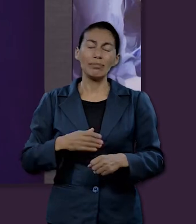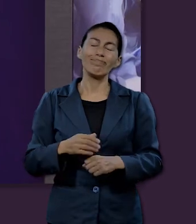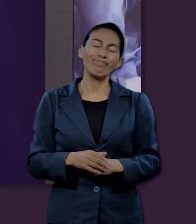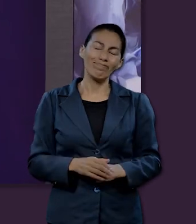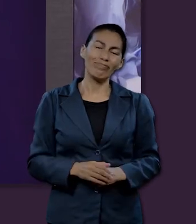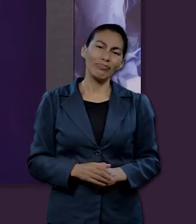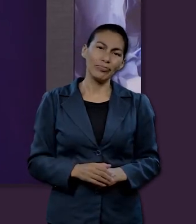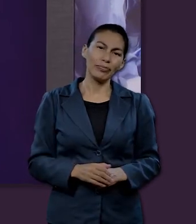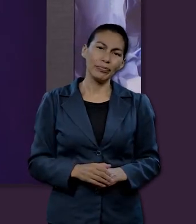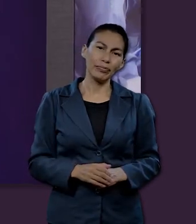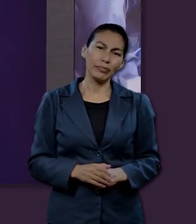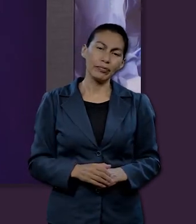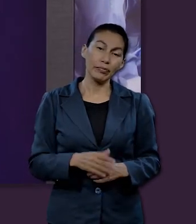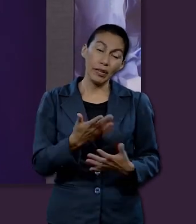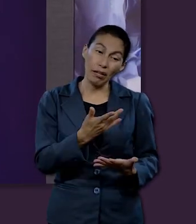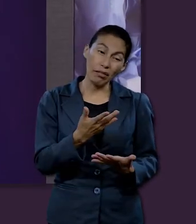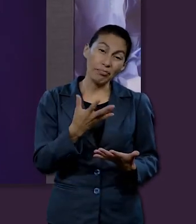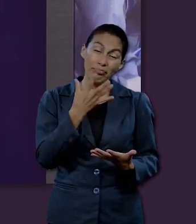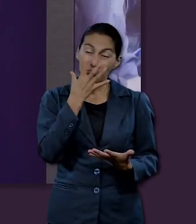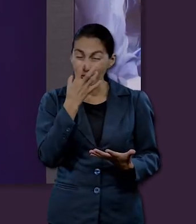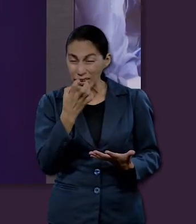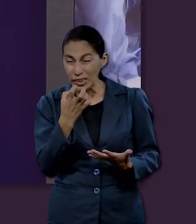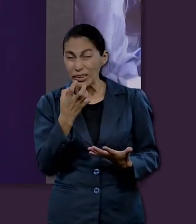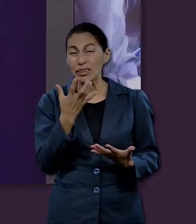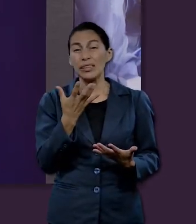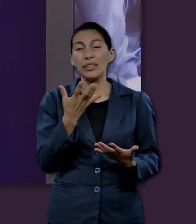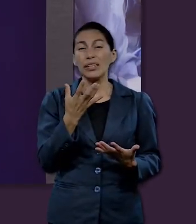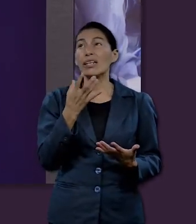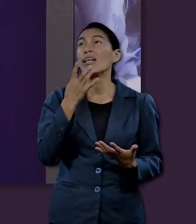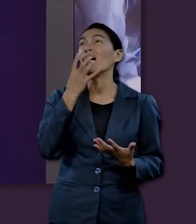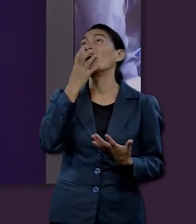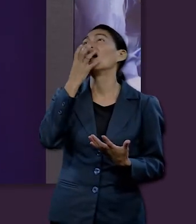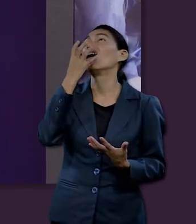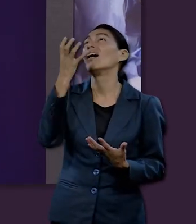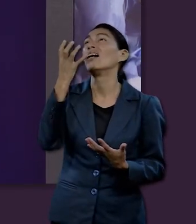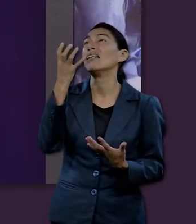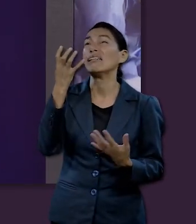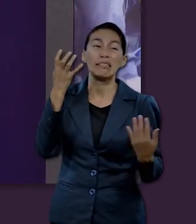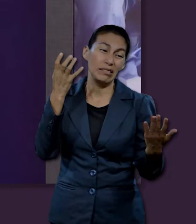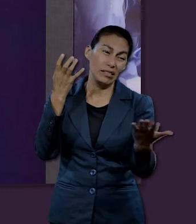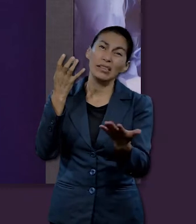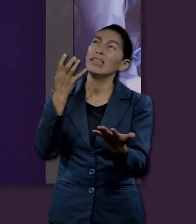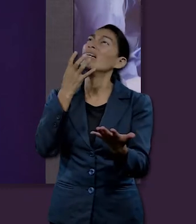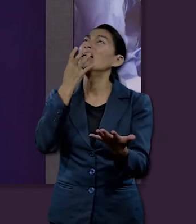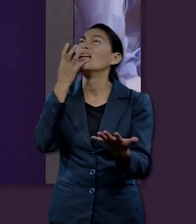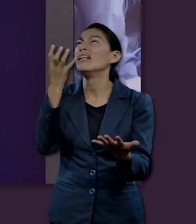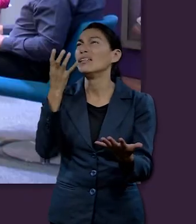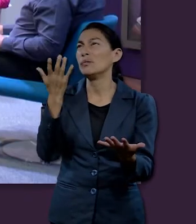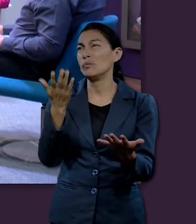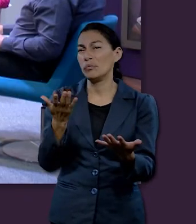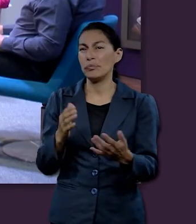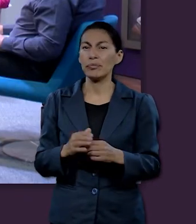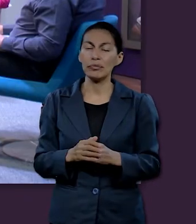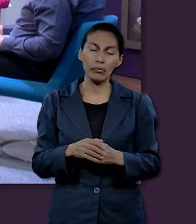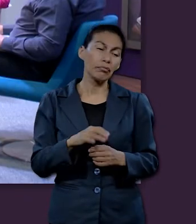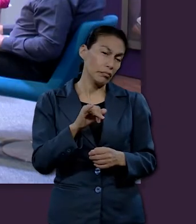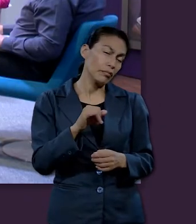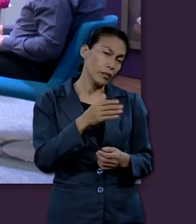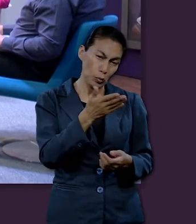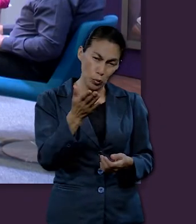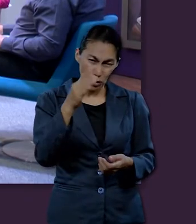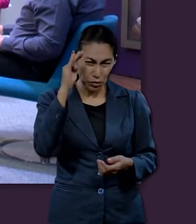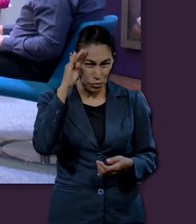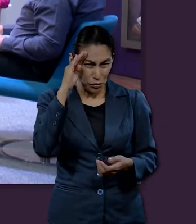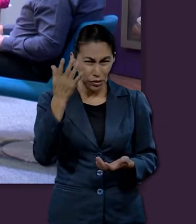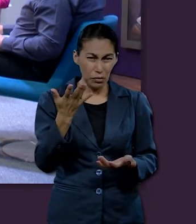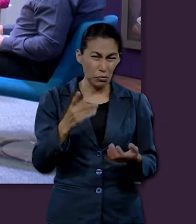Entonces, más que nada, él estaba triste y estaba clamando a Dios por todo lo que estaba viviendo. Sí. ¿Y creen ustedes que esos